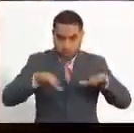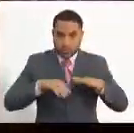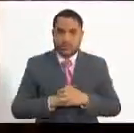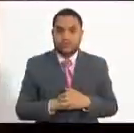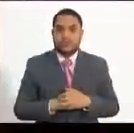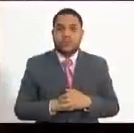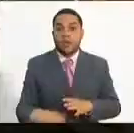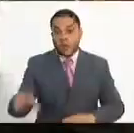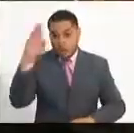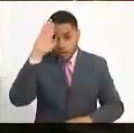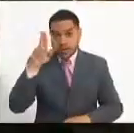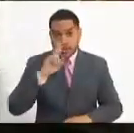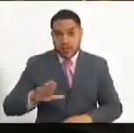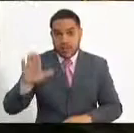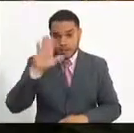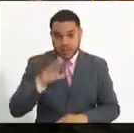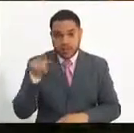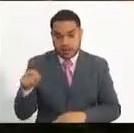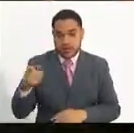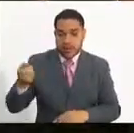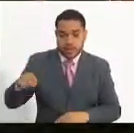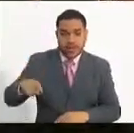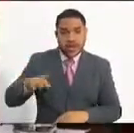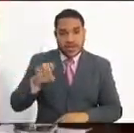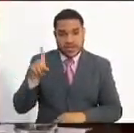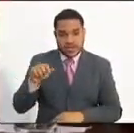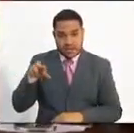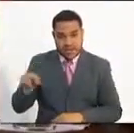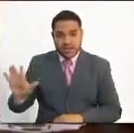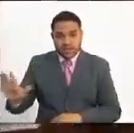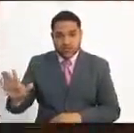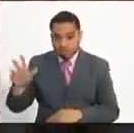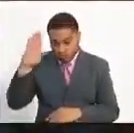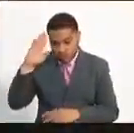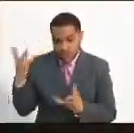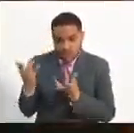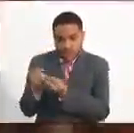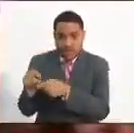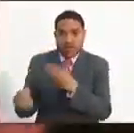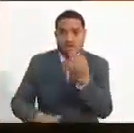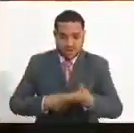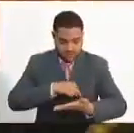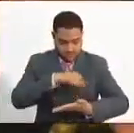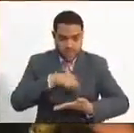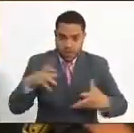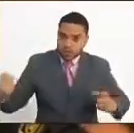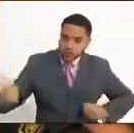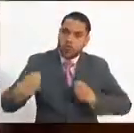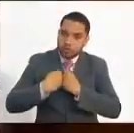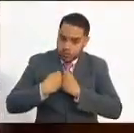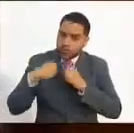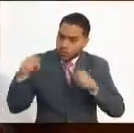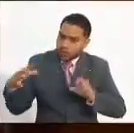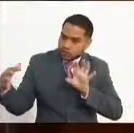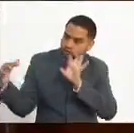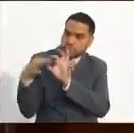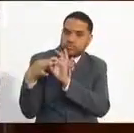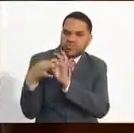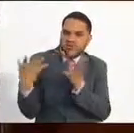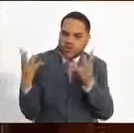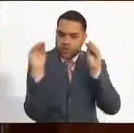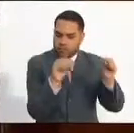La Policía Nacional y la Escuela Superior de Administración Pública, ESAP, firmaron un convenio para trabajar conjuntamente en programas de